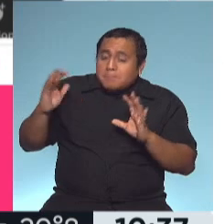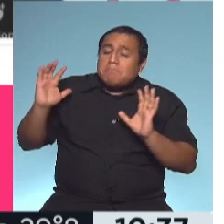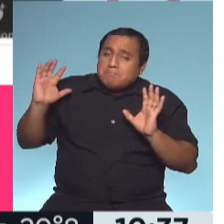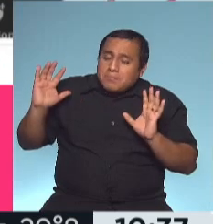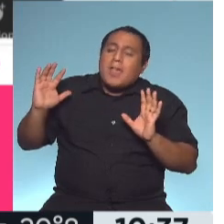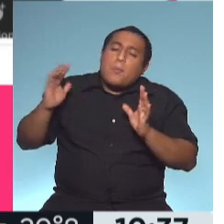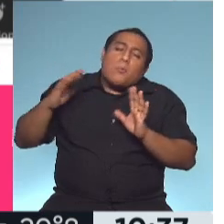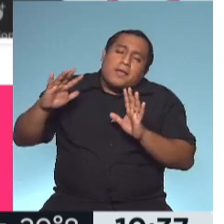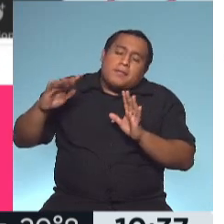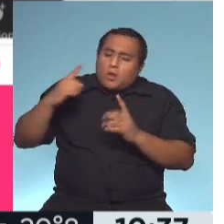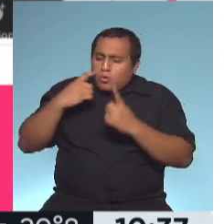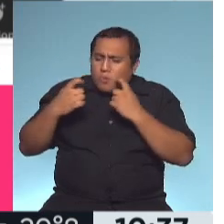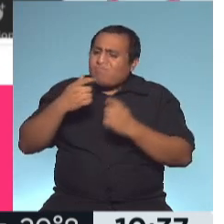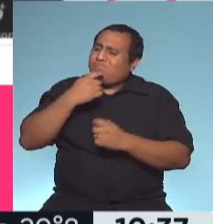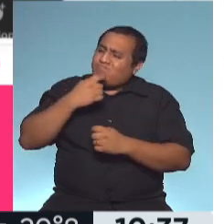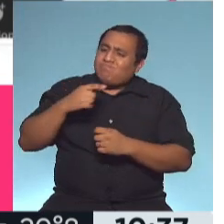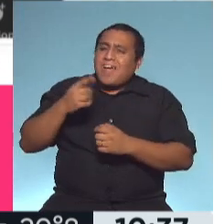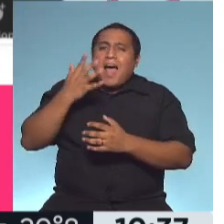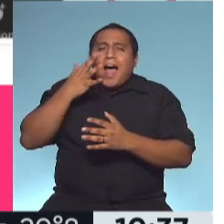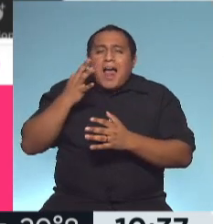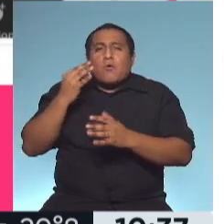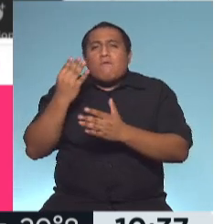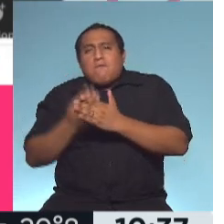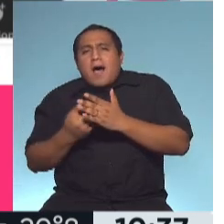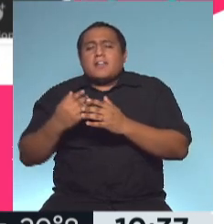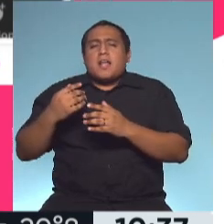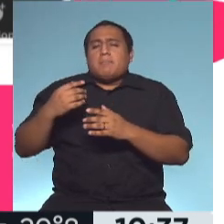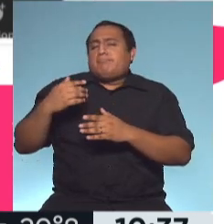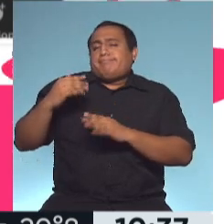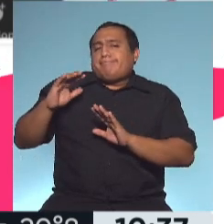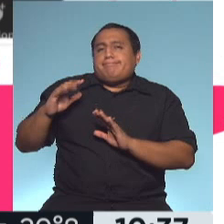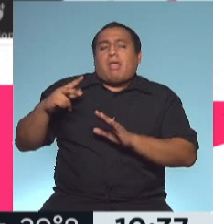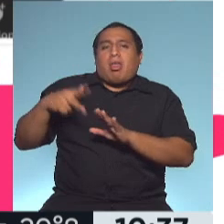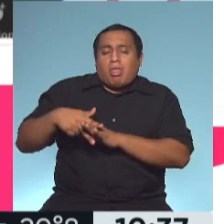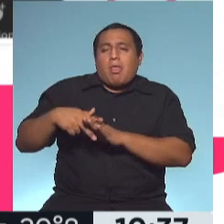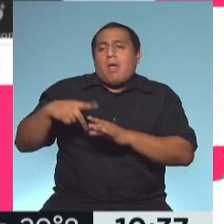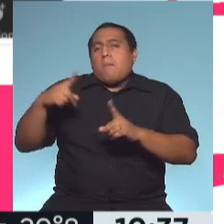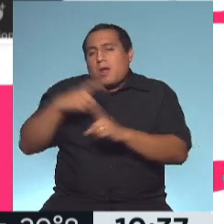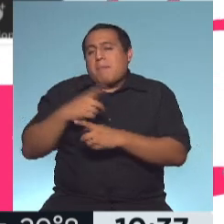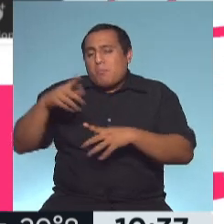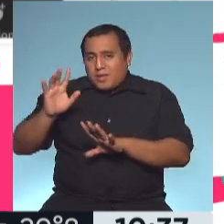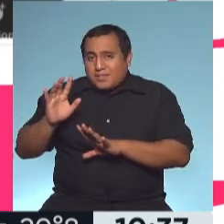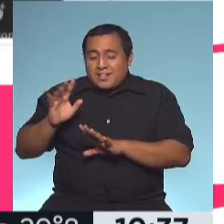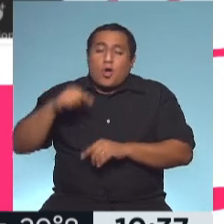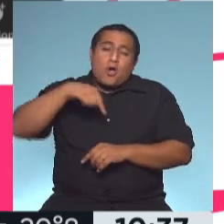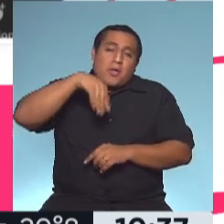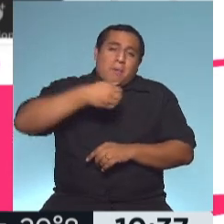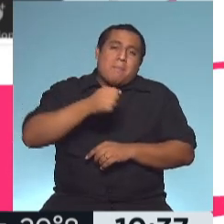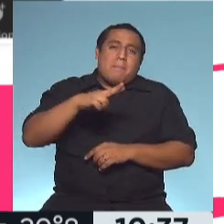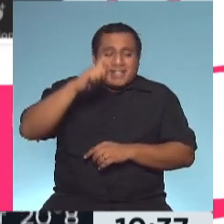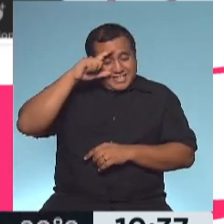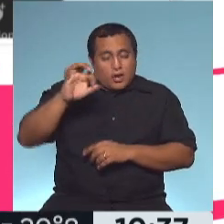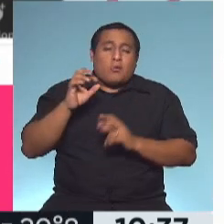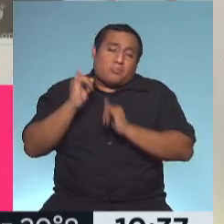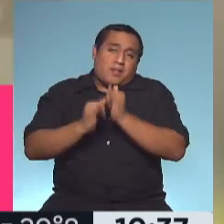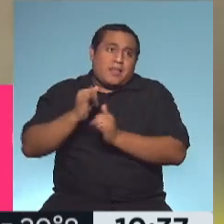surgir inconvenientes, que es un proceso, esto lo subrayó muy bien Marcelo Figueras, y esta mañana lo dijo también la